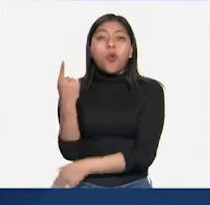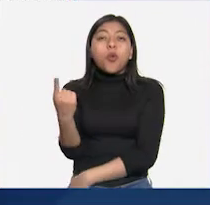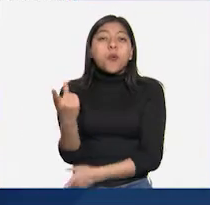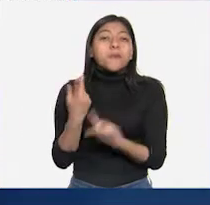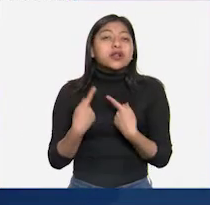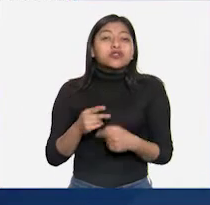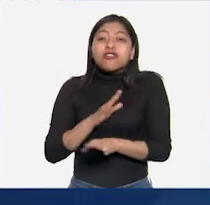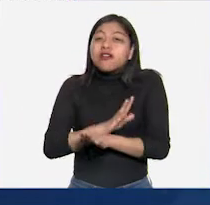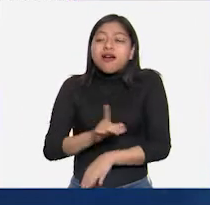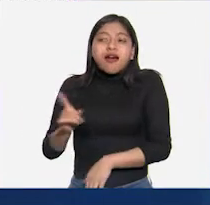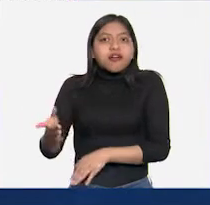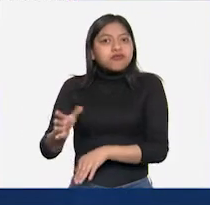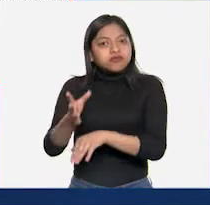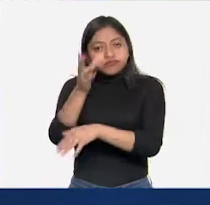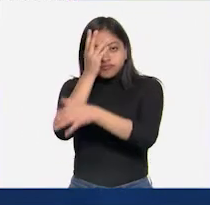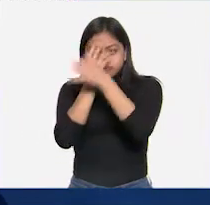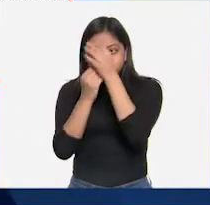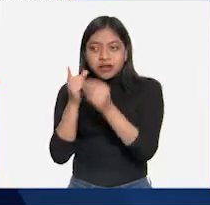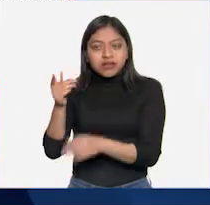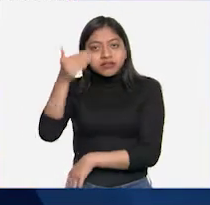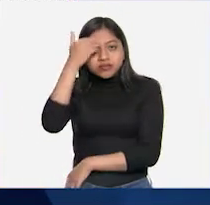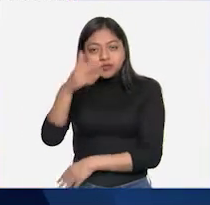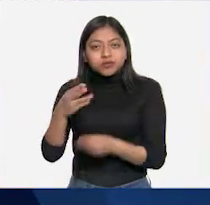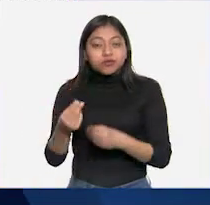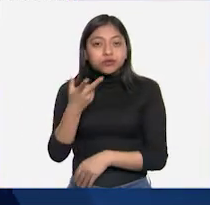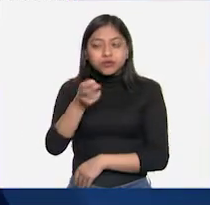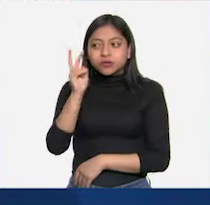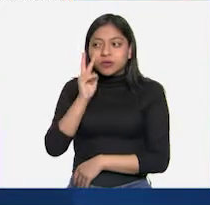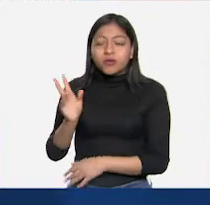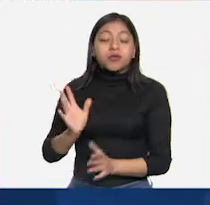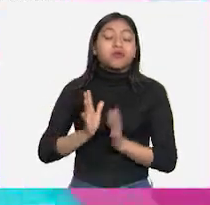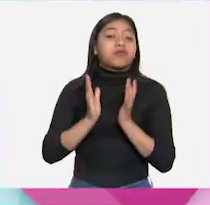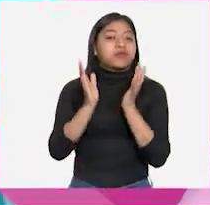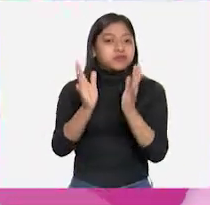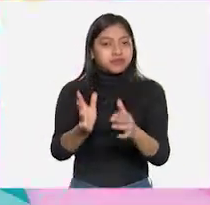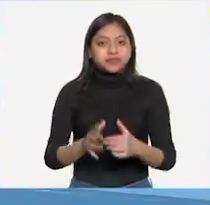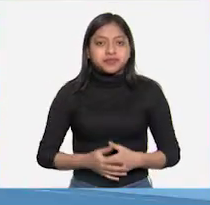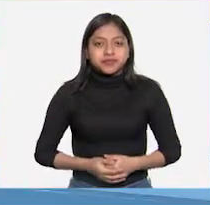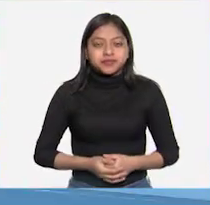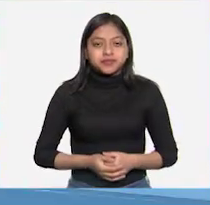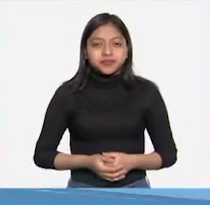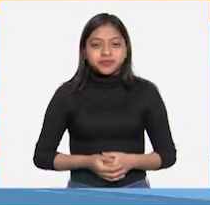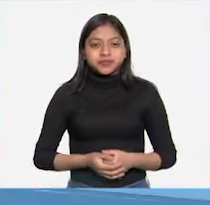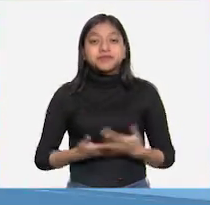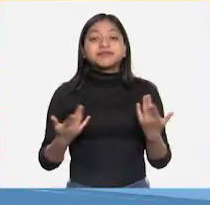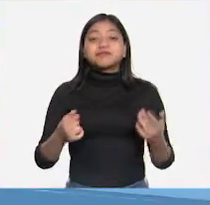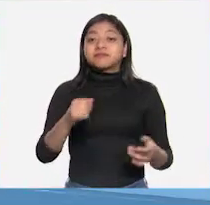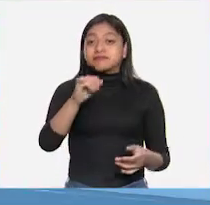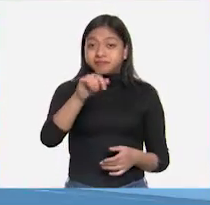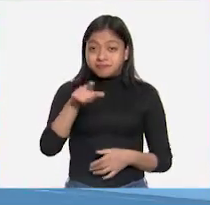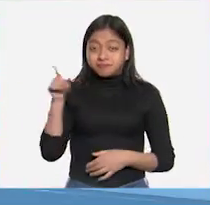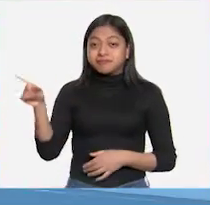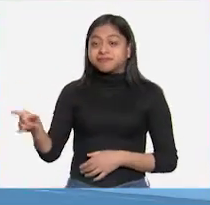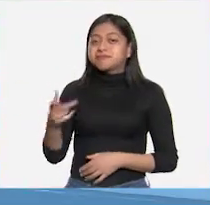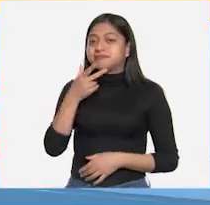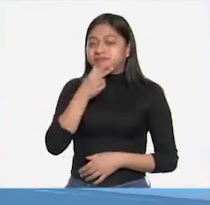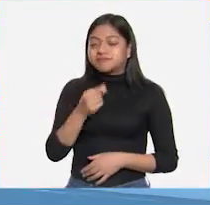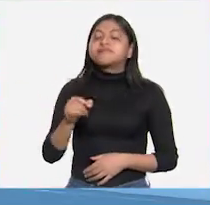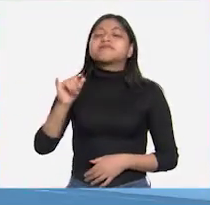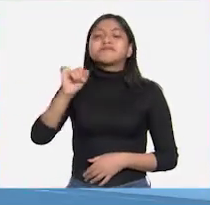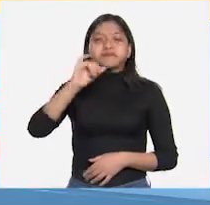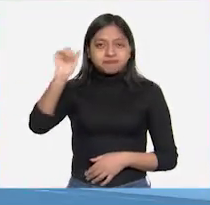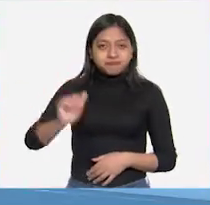solo hombre lo hace más sorprendente aún. ¡Vaya! Pues sí que Newton aprovechó su